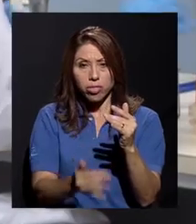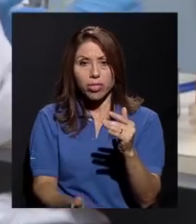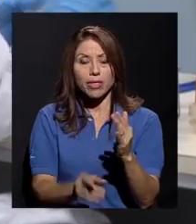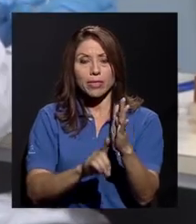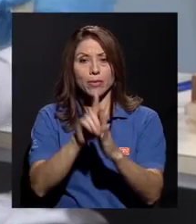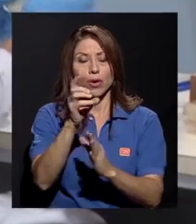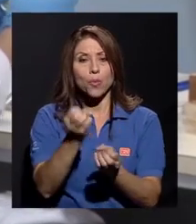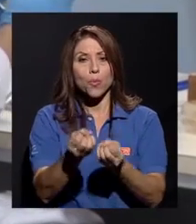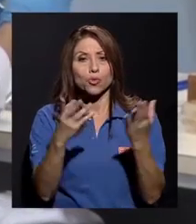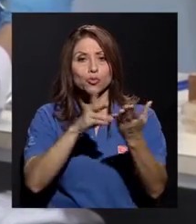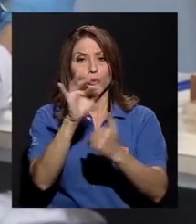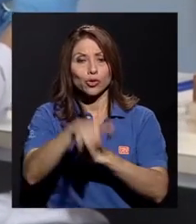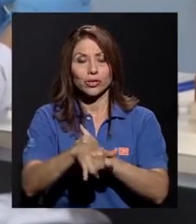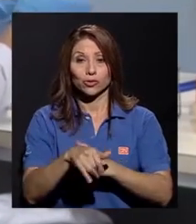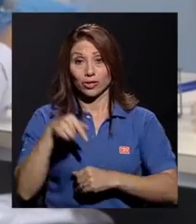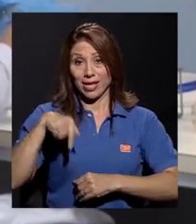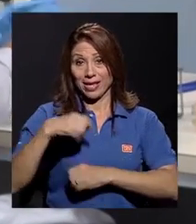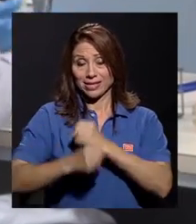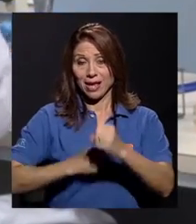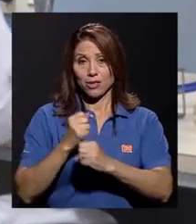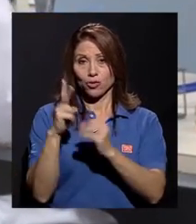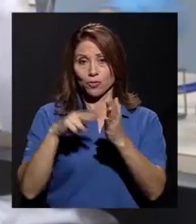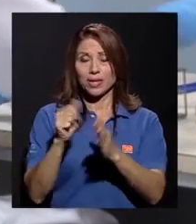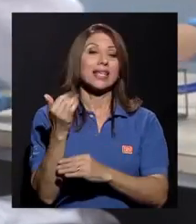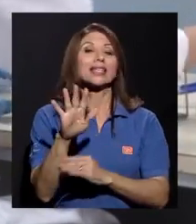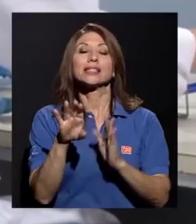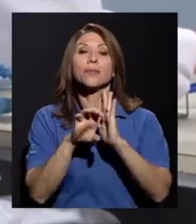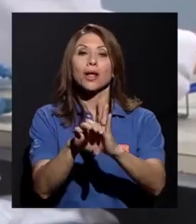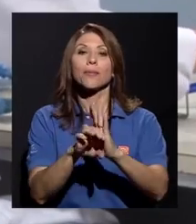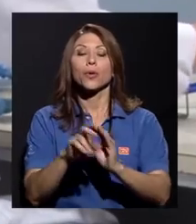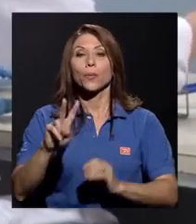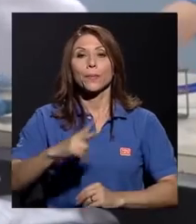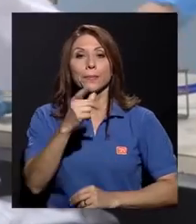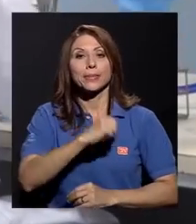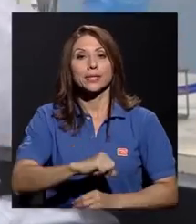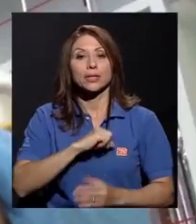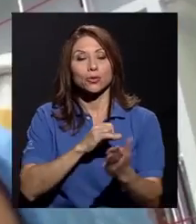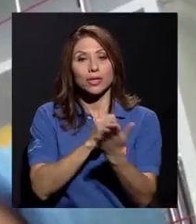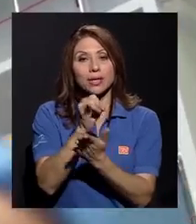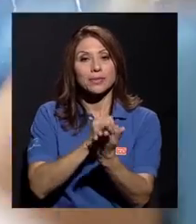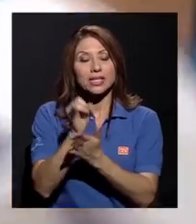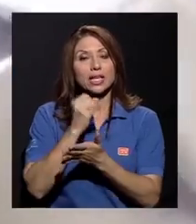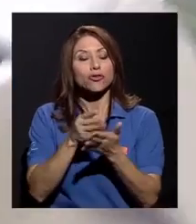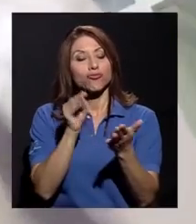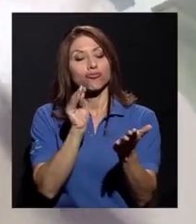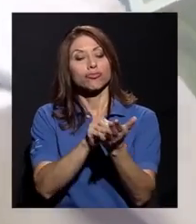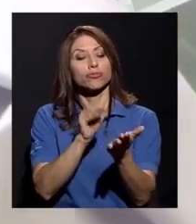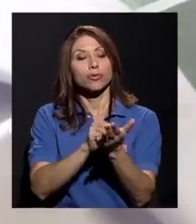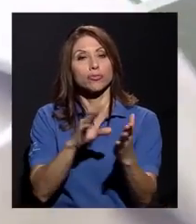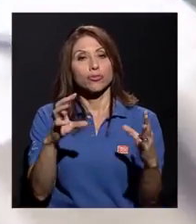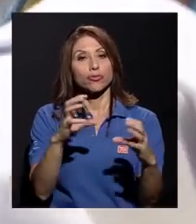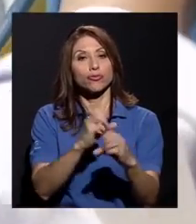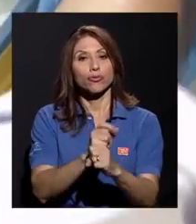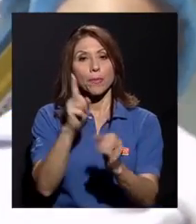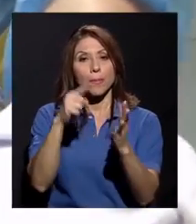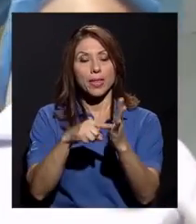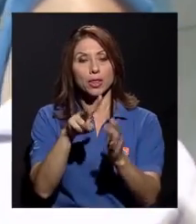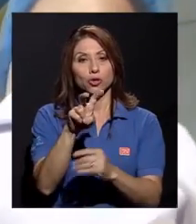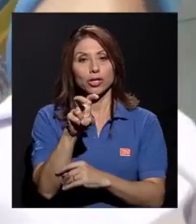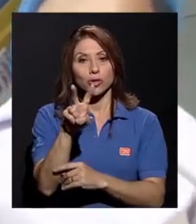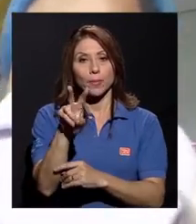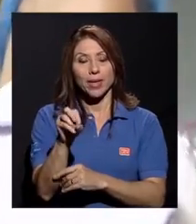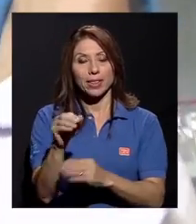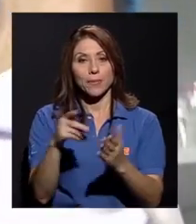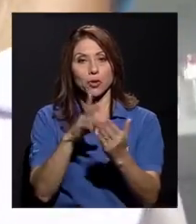En 2015, por ejemplo, la Vicerrectoría de Investigación tiene registrados 1.220 proyectos